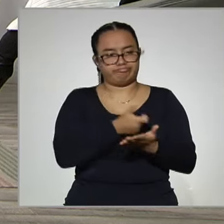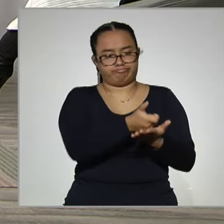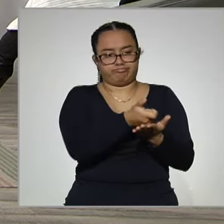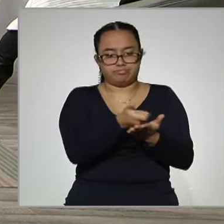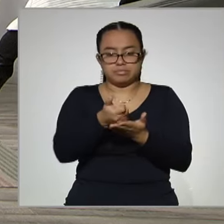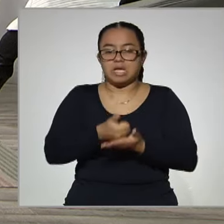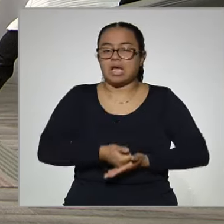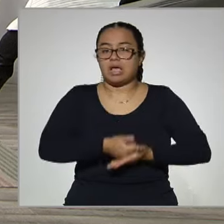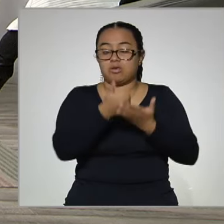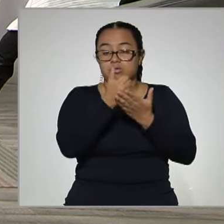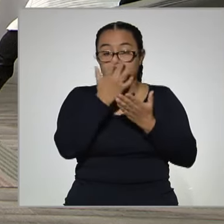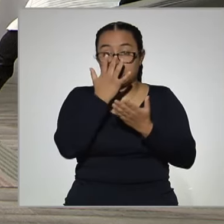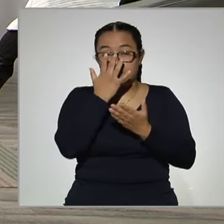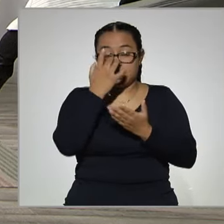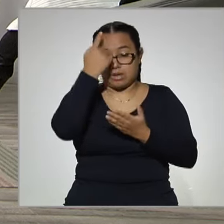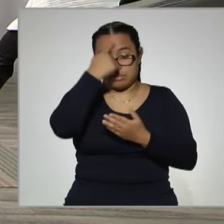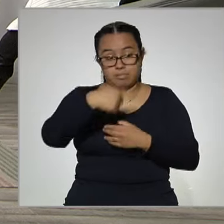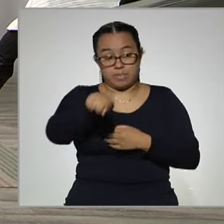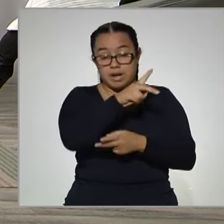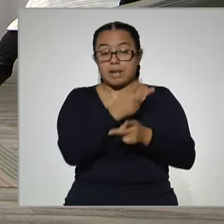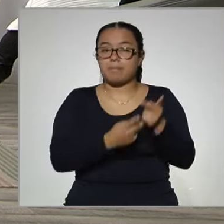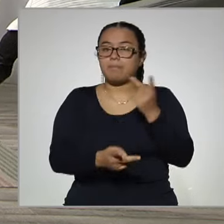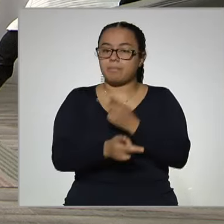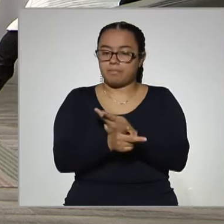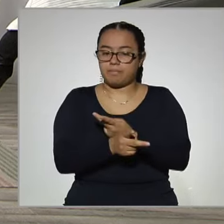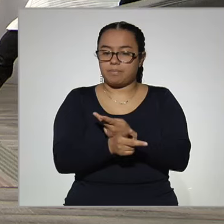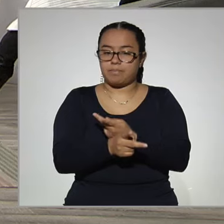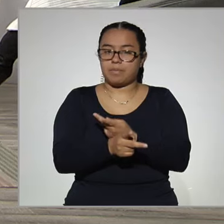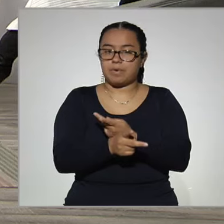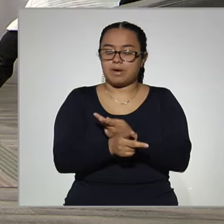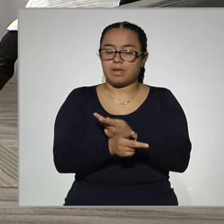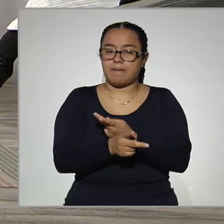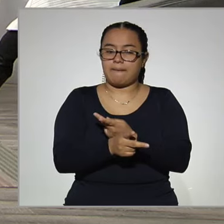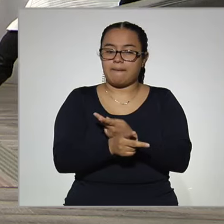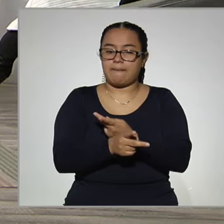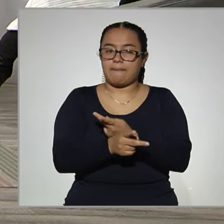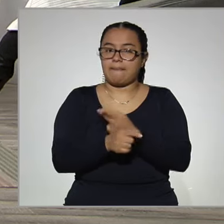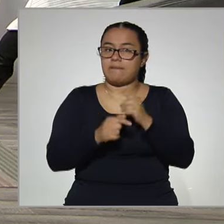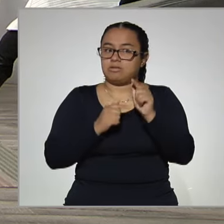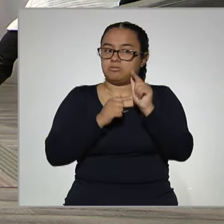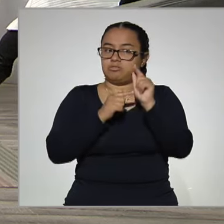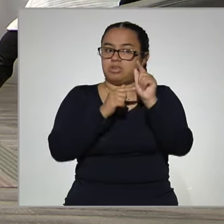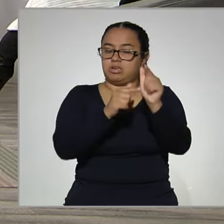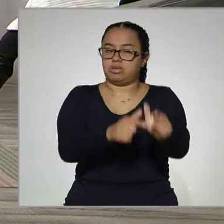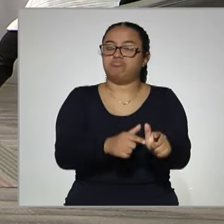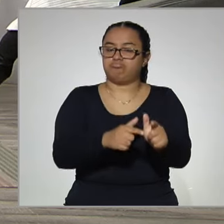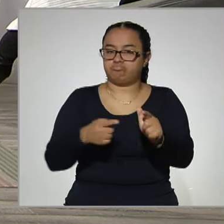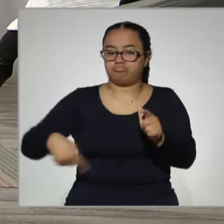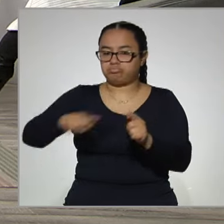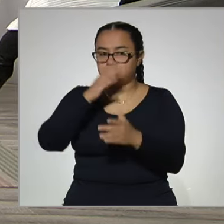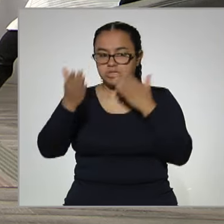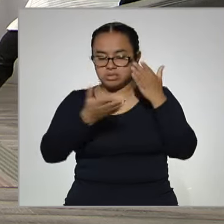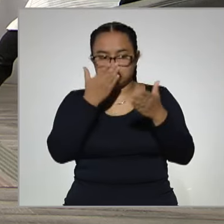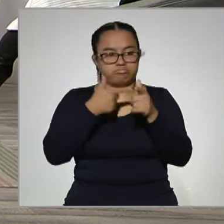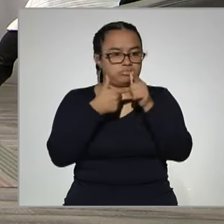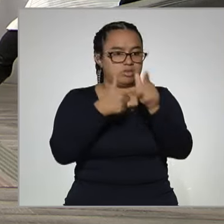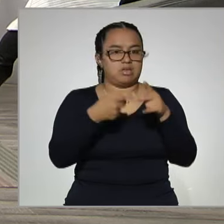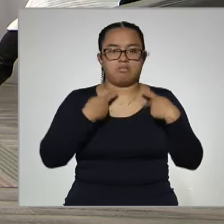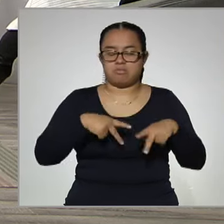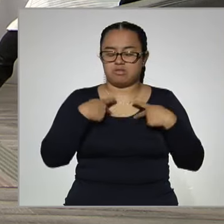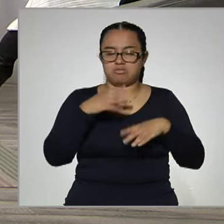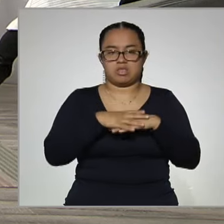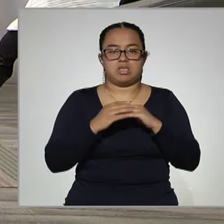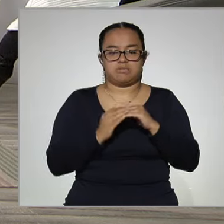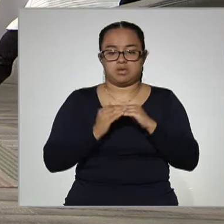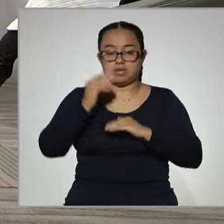en este momento la media superior haya tenido un incremento en el regreso de estudiantes. Entonces,